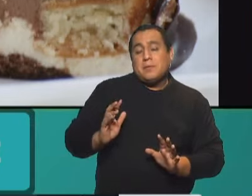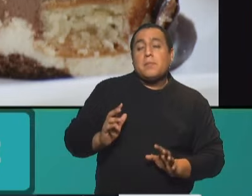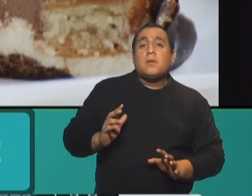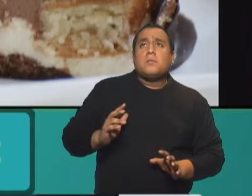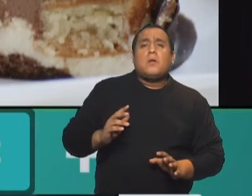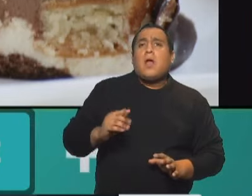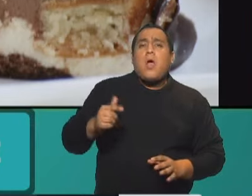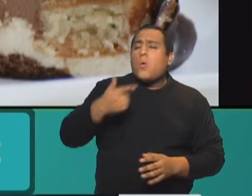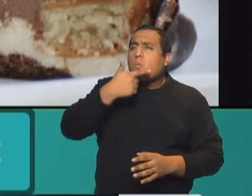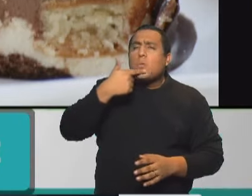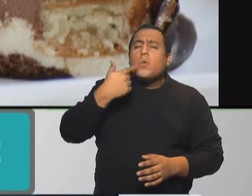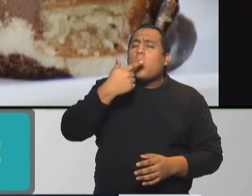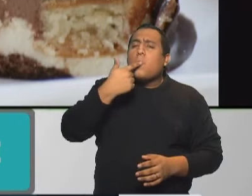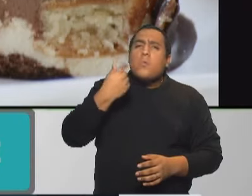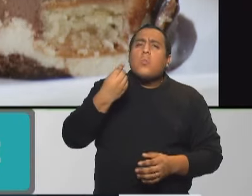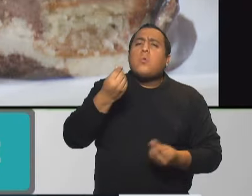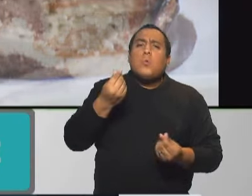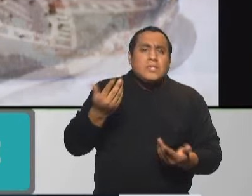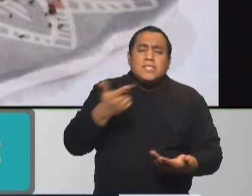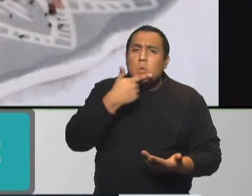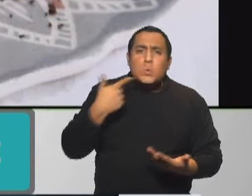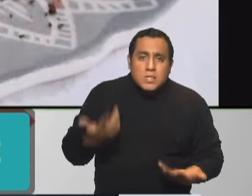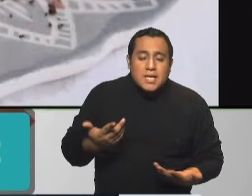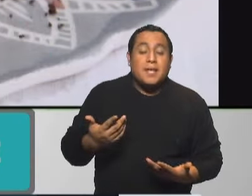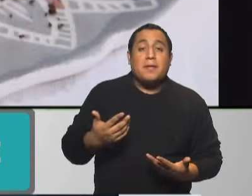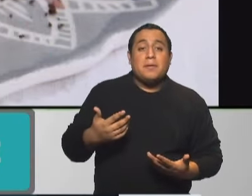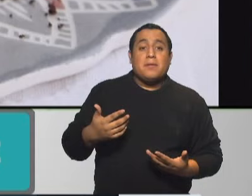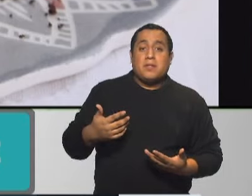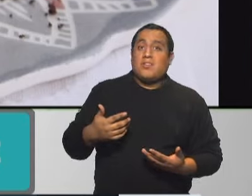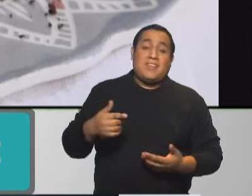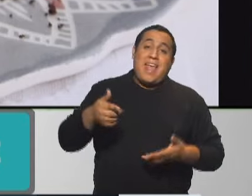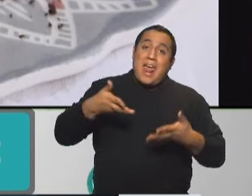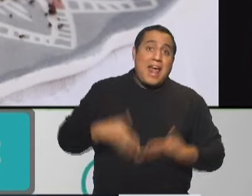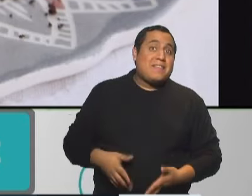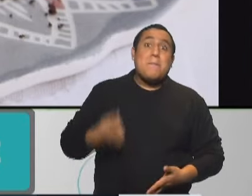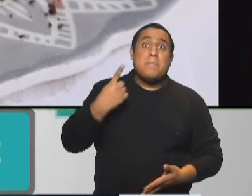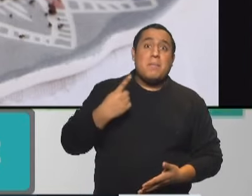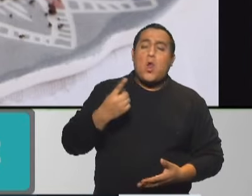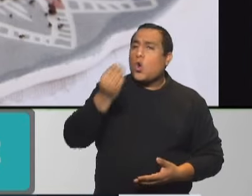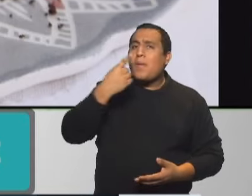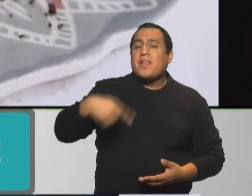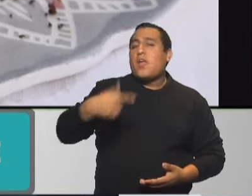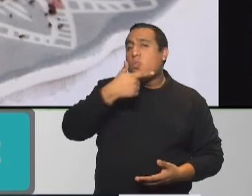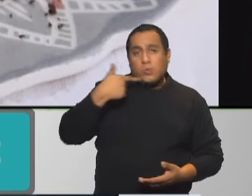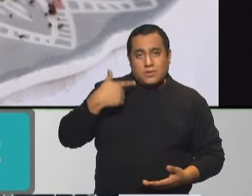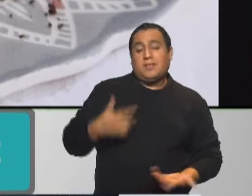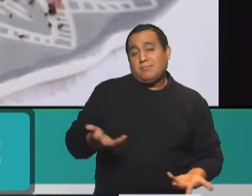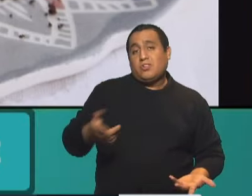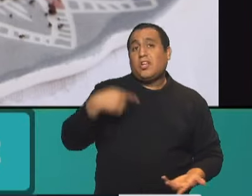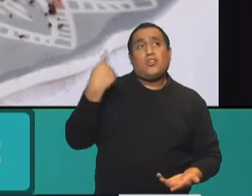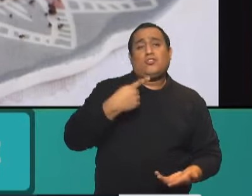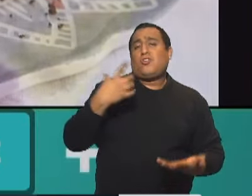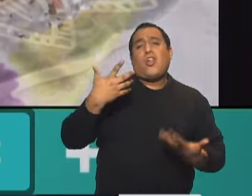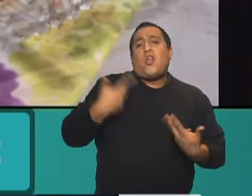Y eso es dulce, es un sabor dulce. Entonces, el primer contacto primitivo es dulce. Entonces, legalicémoslo. Nos